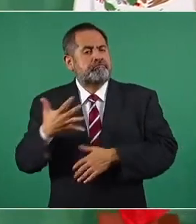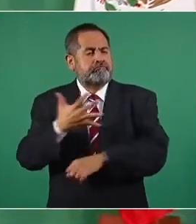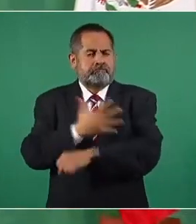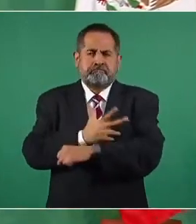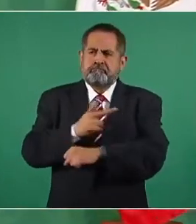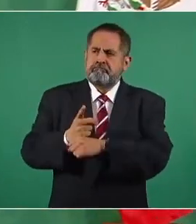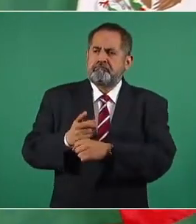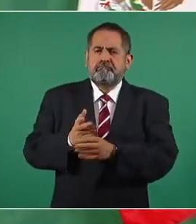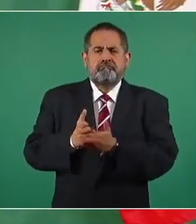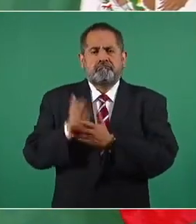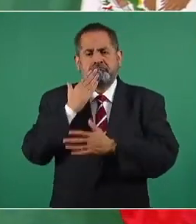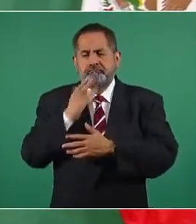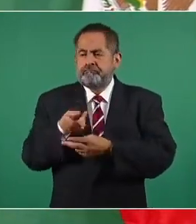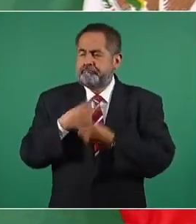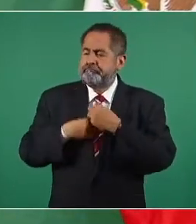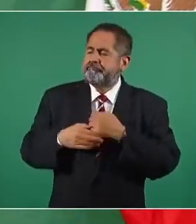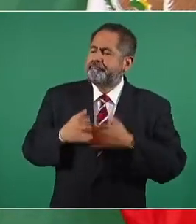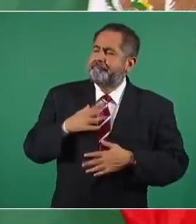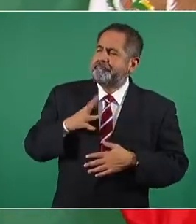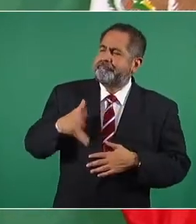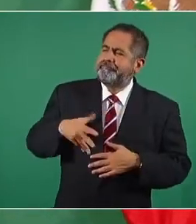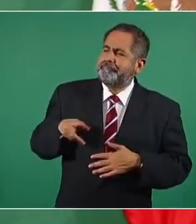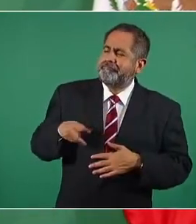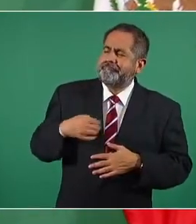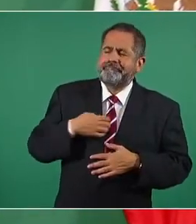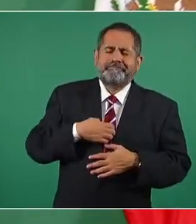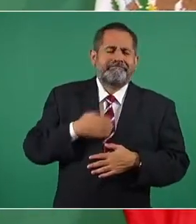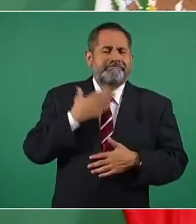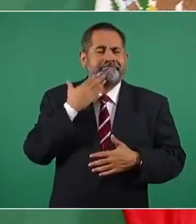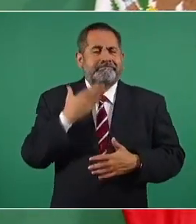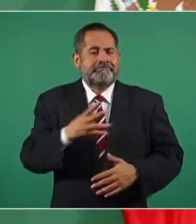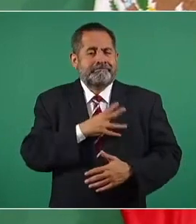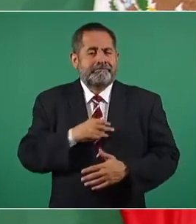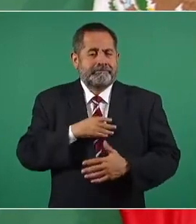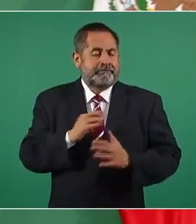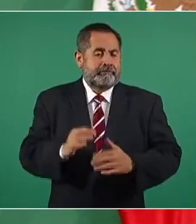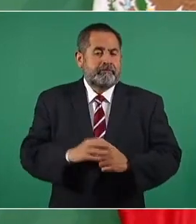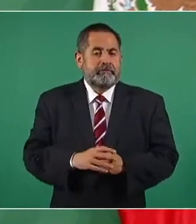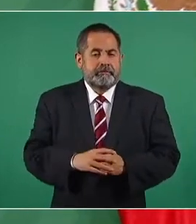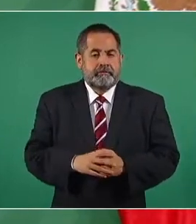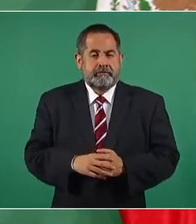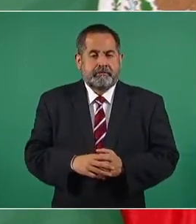y nos va a generar mucha satisfacción. O sea,